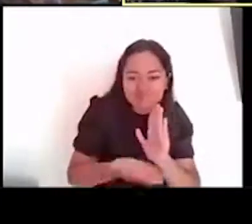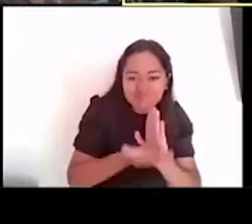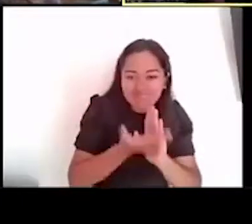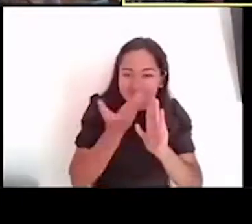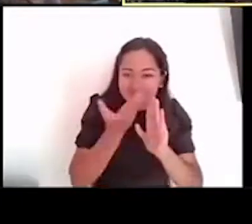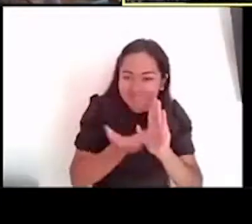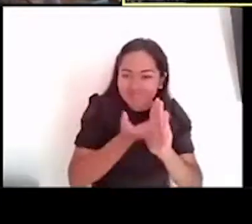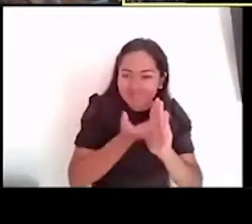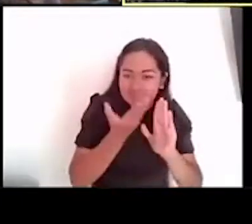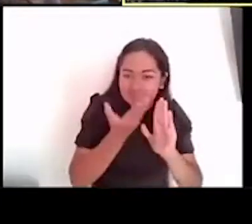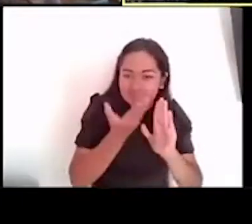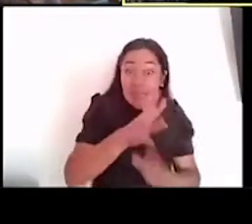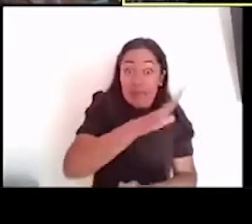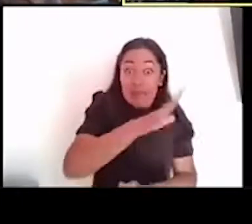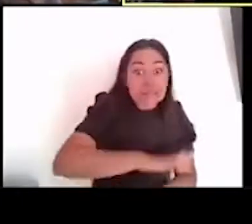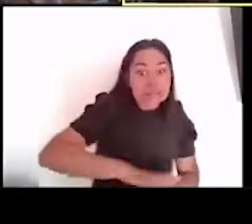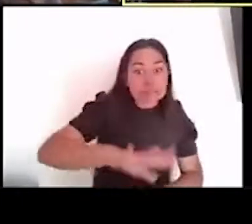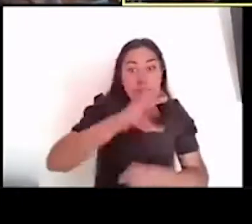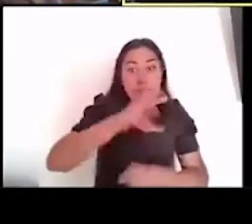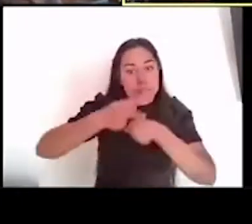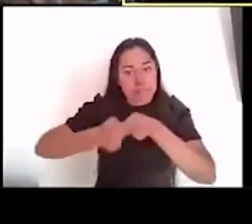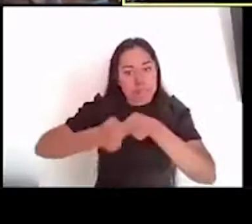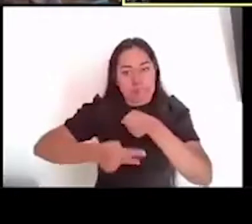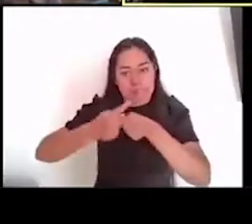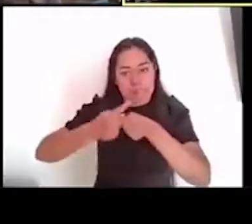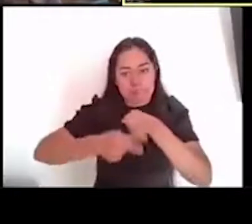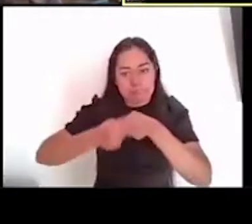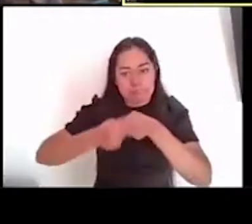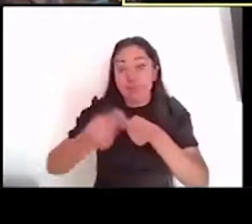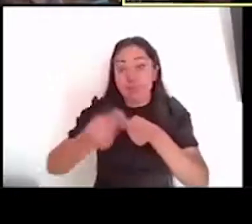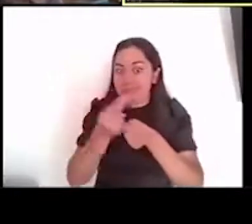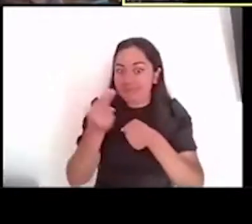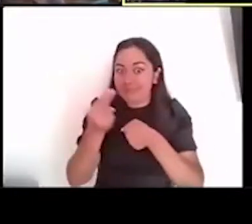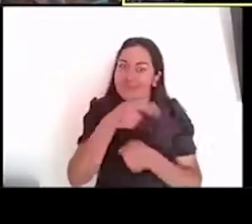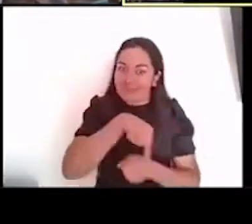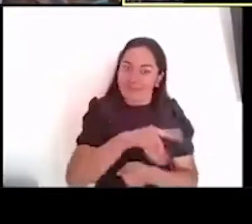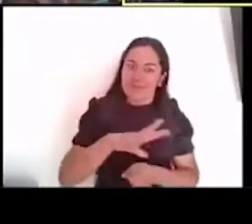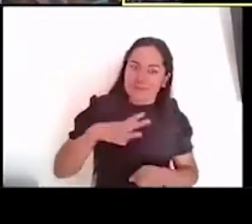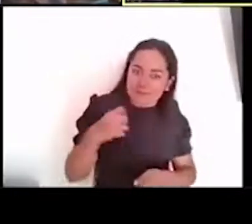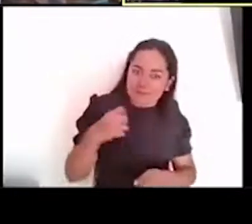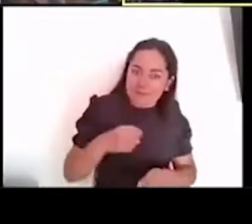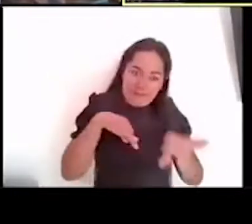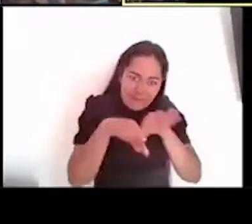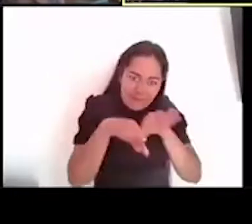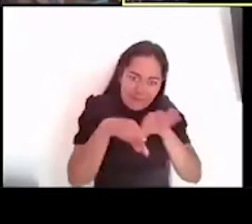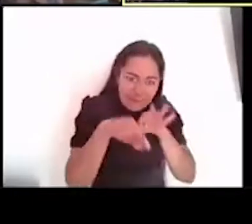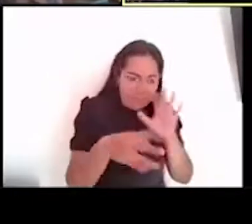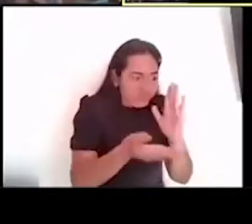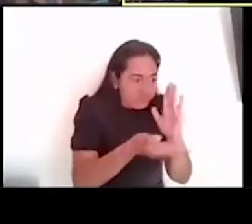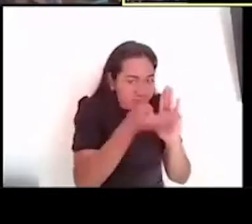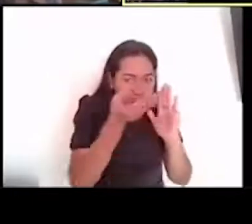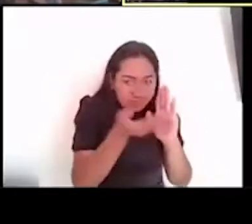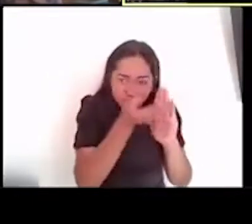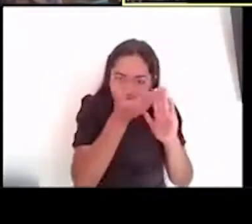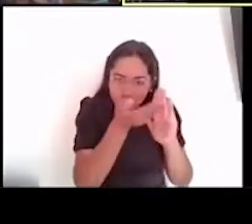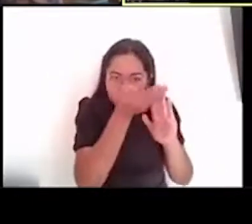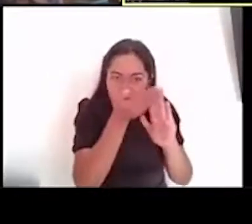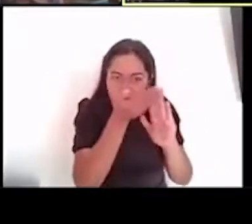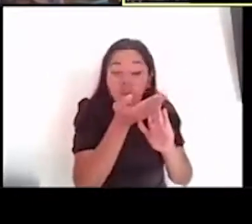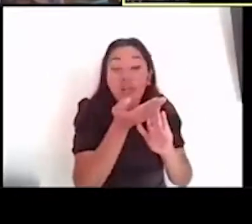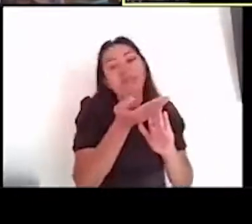zonas de riesgo, entonces, también tienen que continuar con sus trabajos de obra civil, quienes están trabajando,